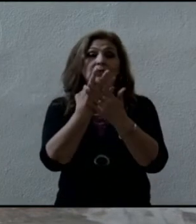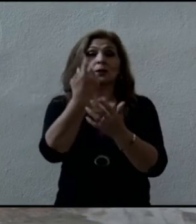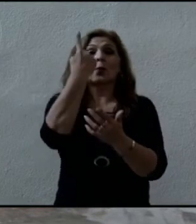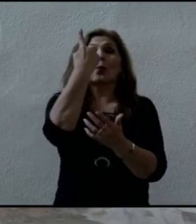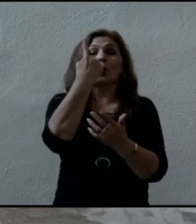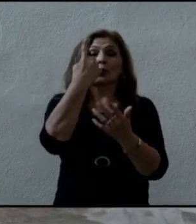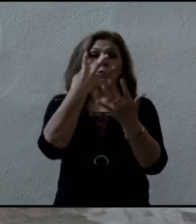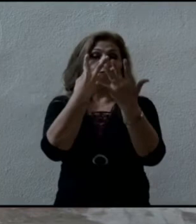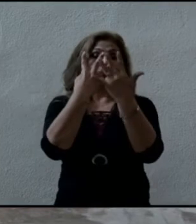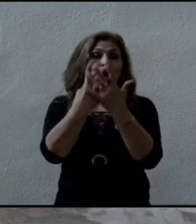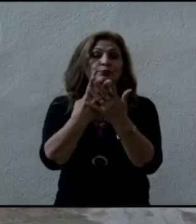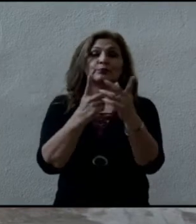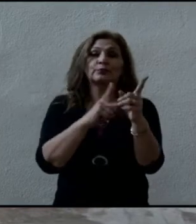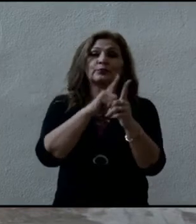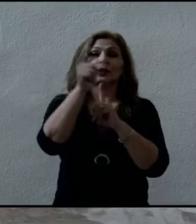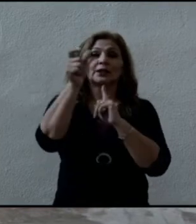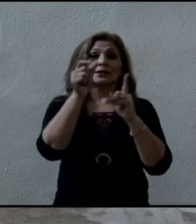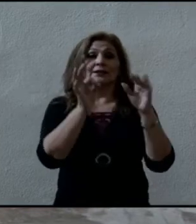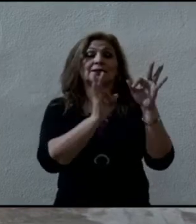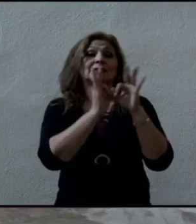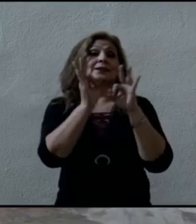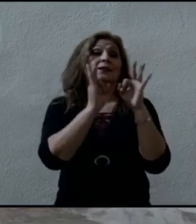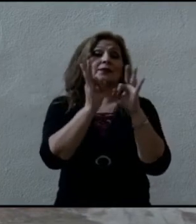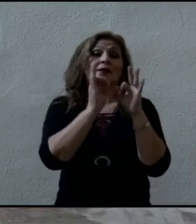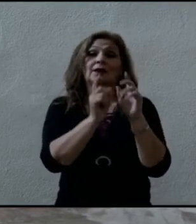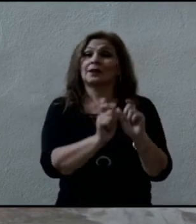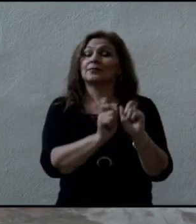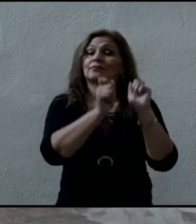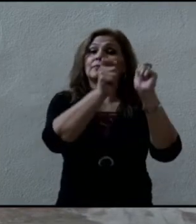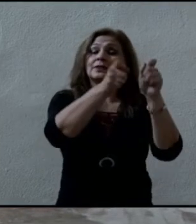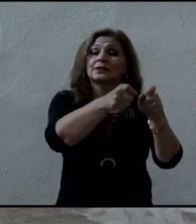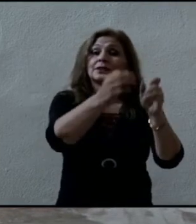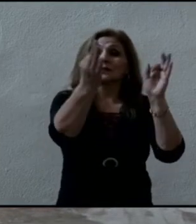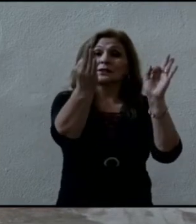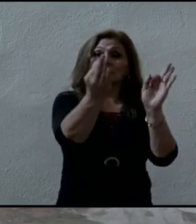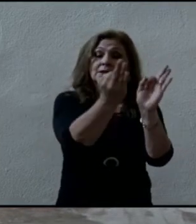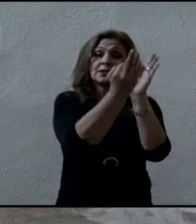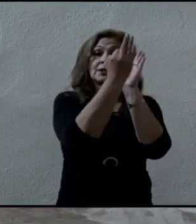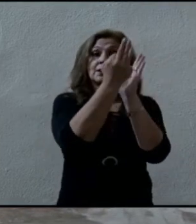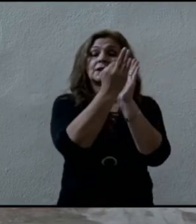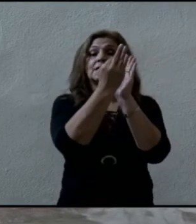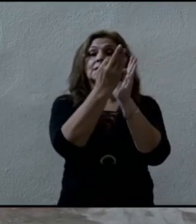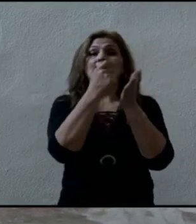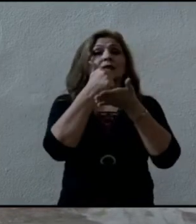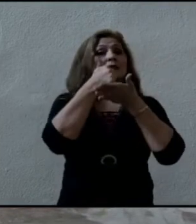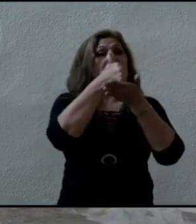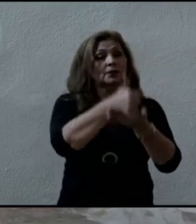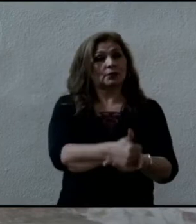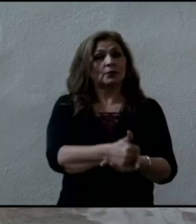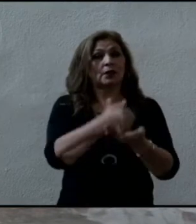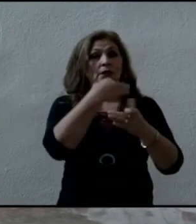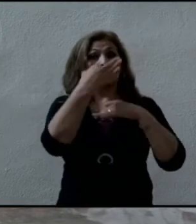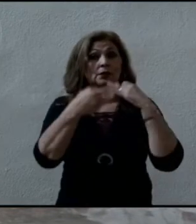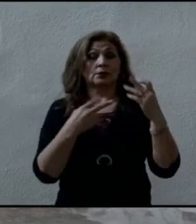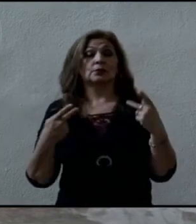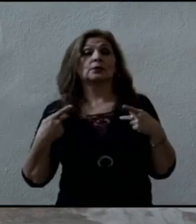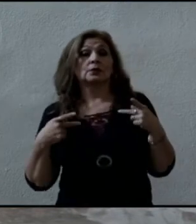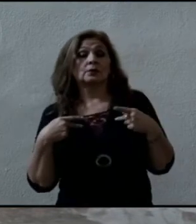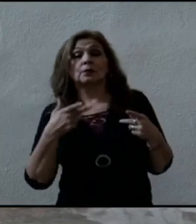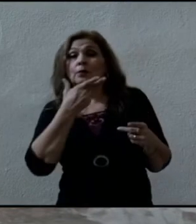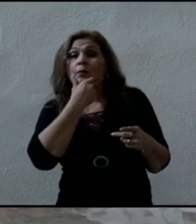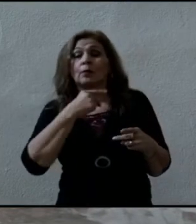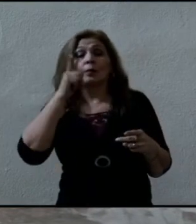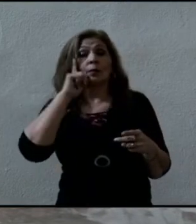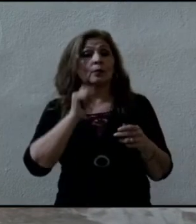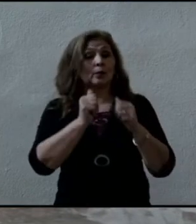Allí tiene la tarea de acercarse a los hermanos, a las hermanas que están detenidos y